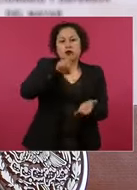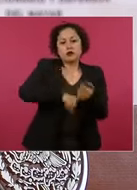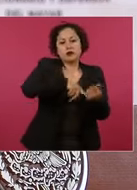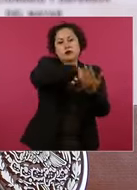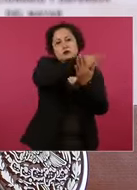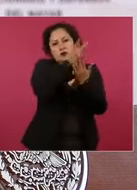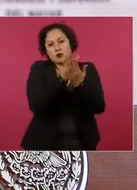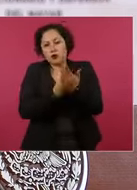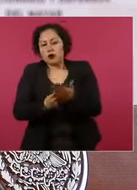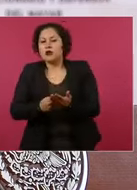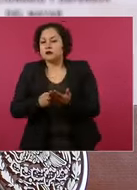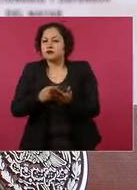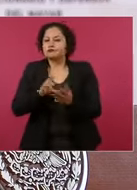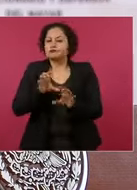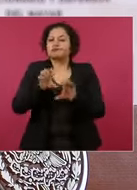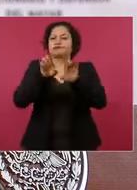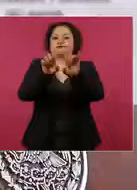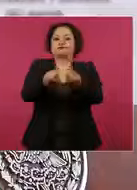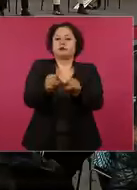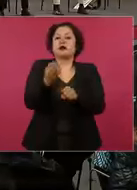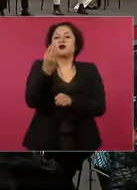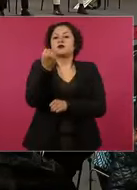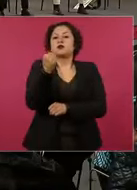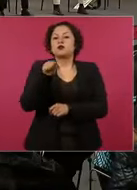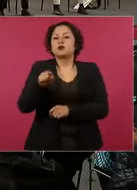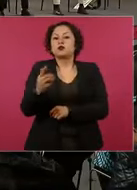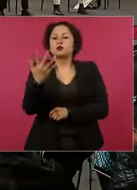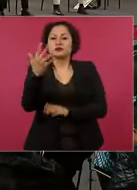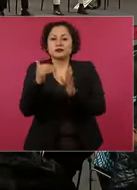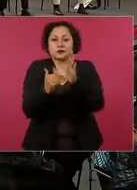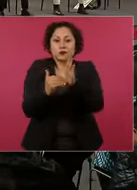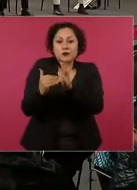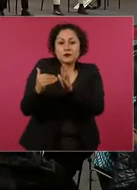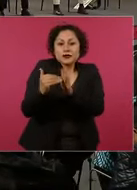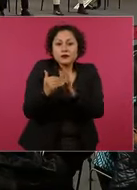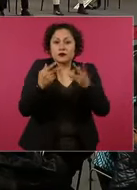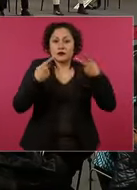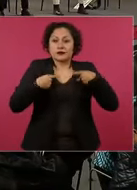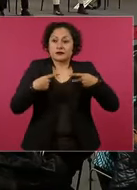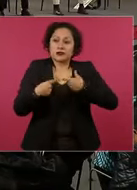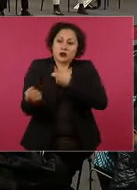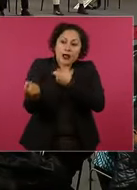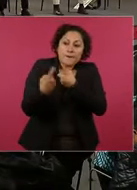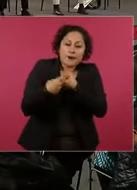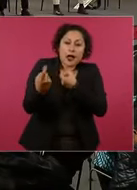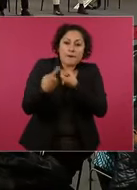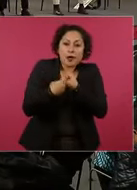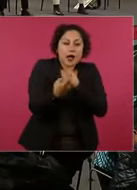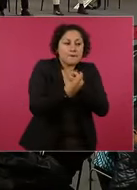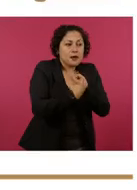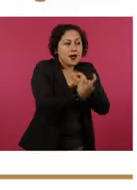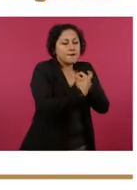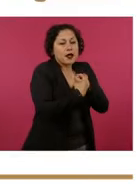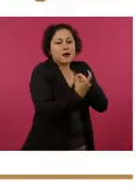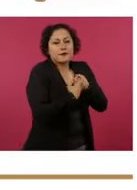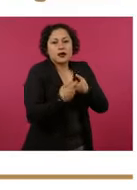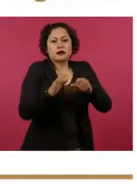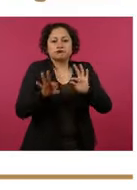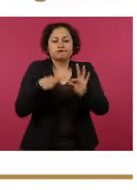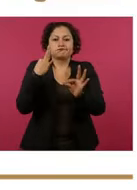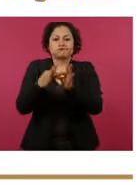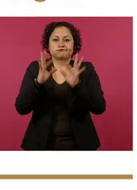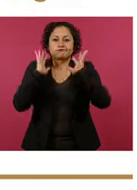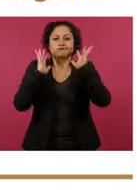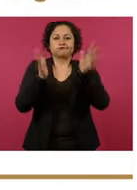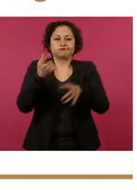millones de registros, 9.5 millones de registros de personas que son beneficiarias